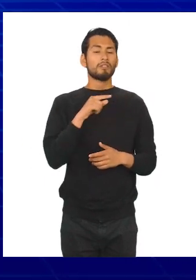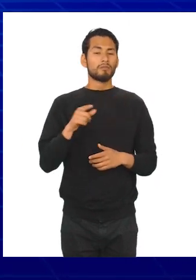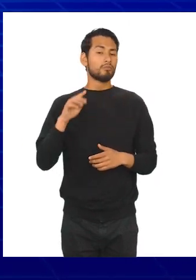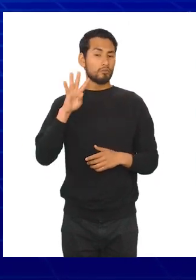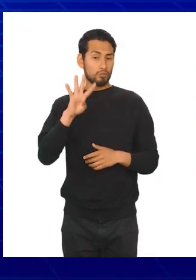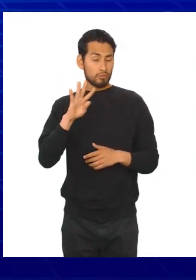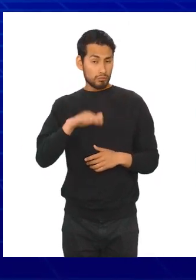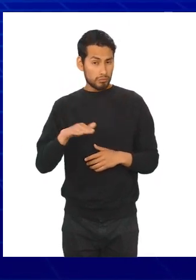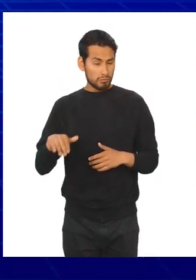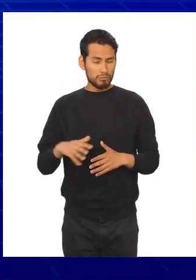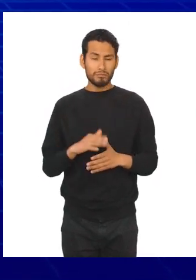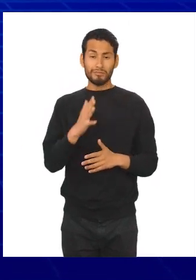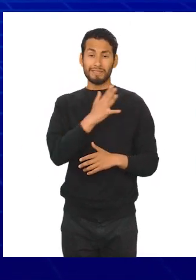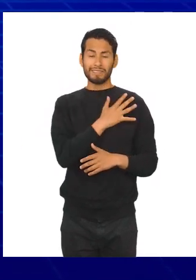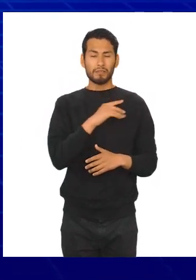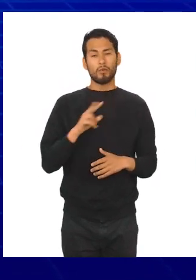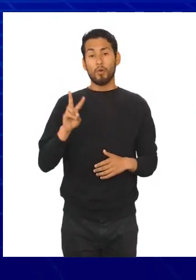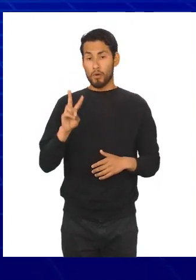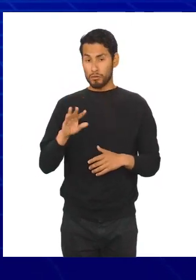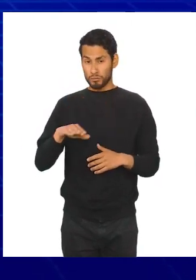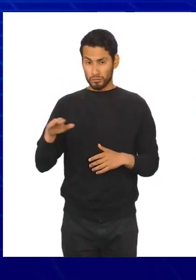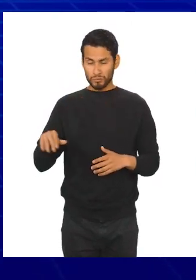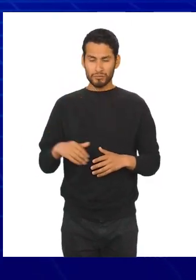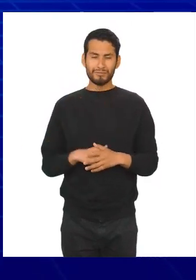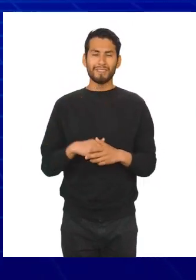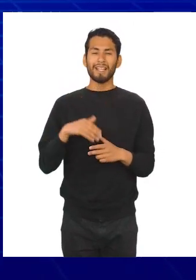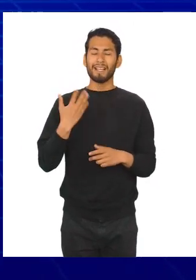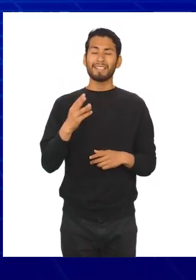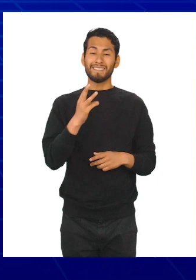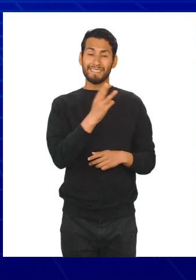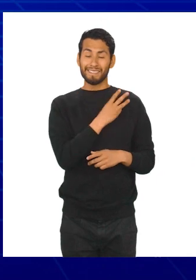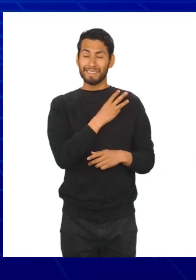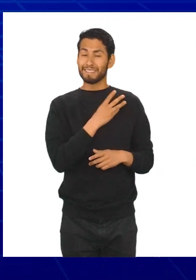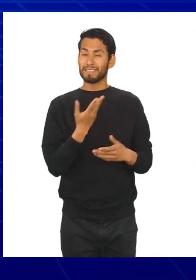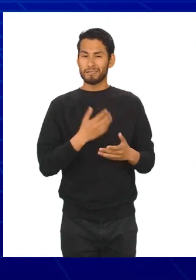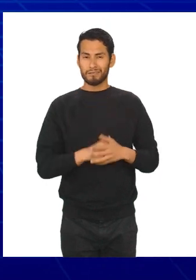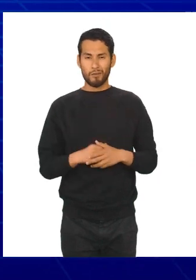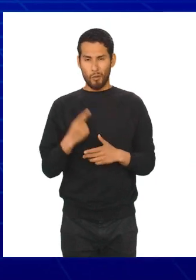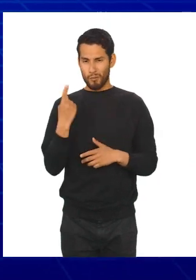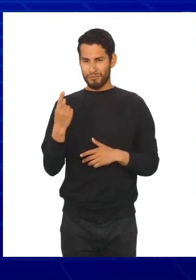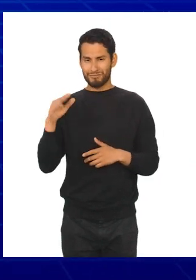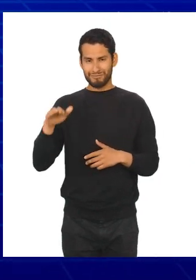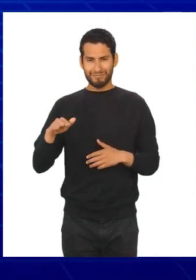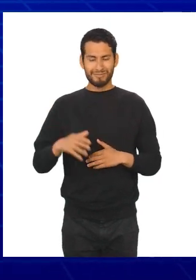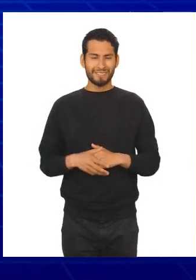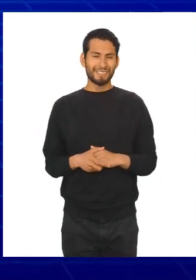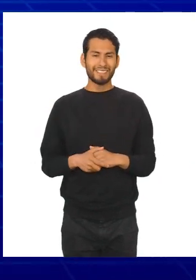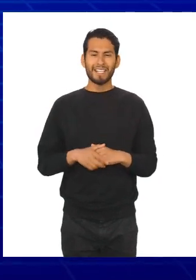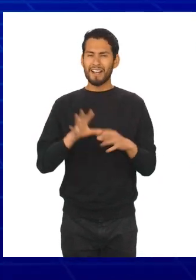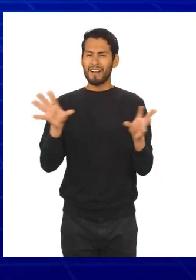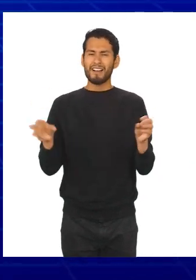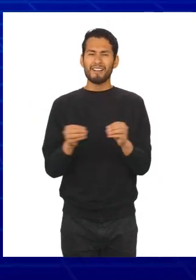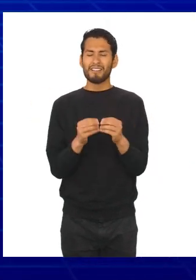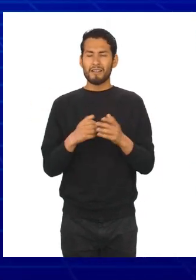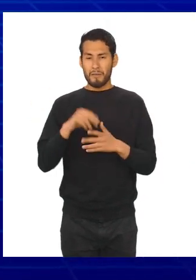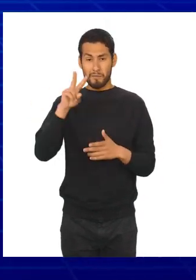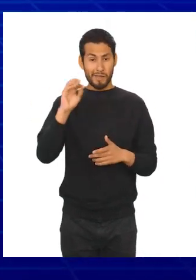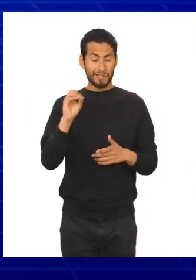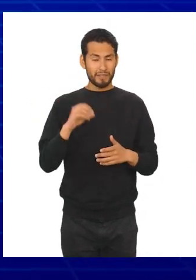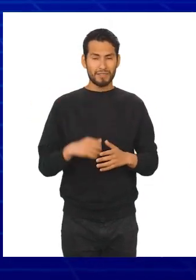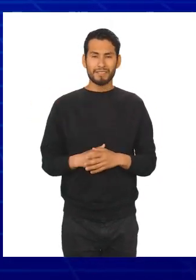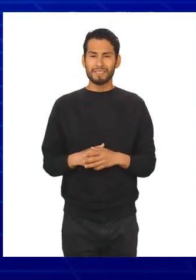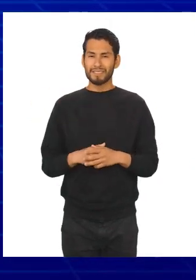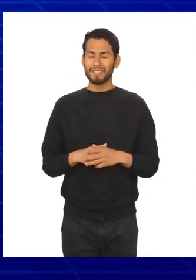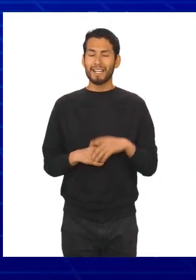en el cuarto año hay cuatro, en el quinto son dos y finalmente en el sexto grado hay uno, sumando un